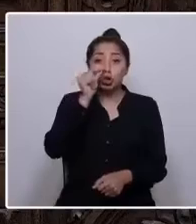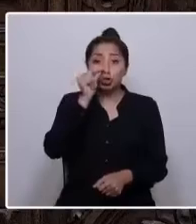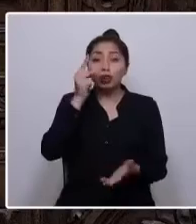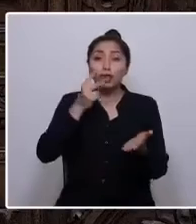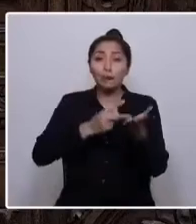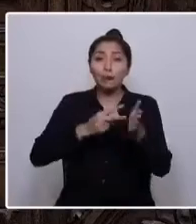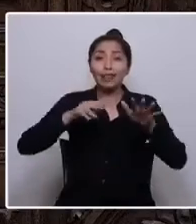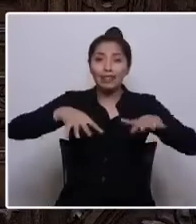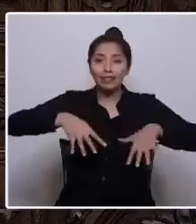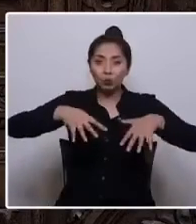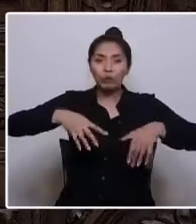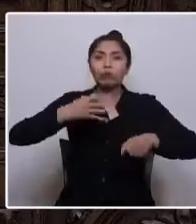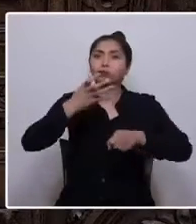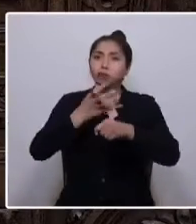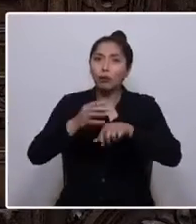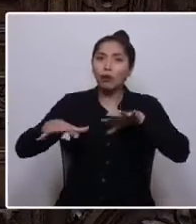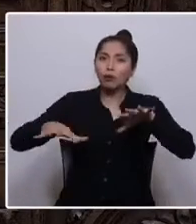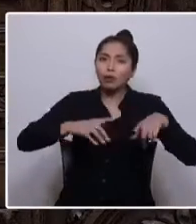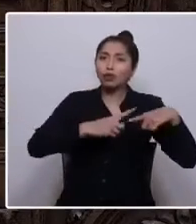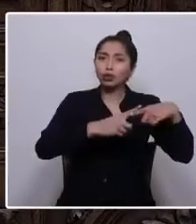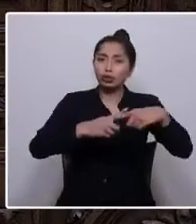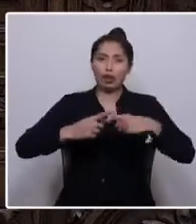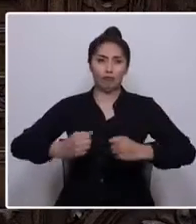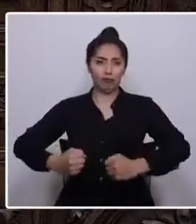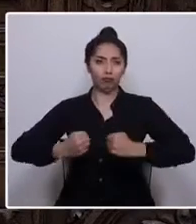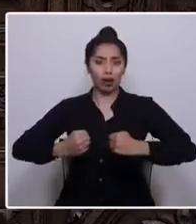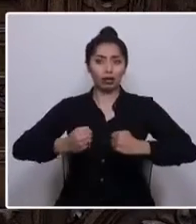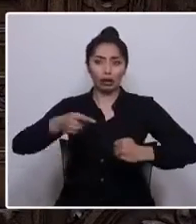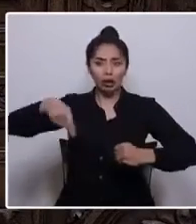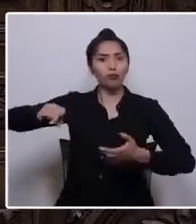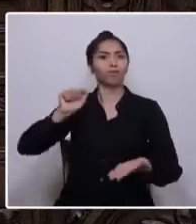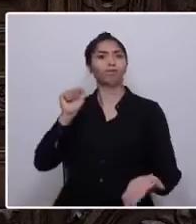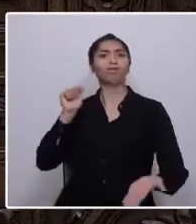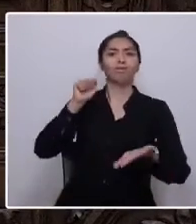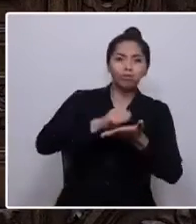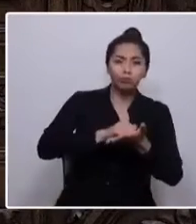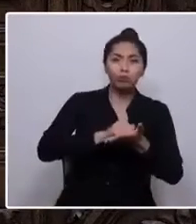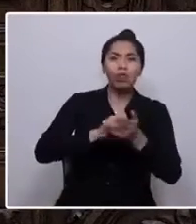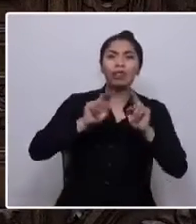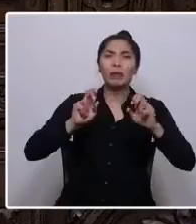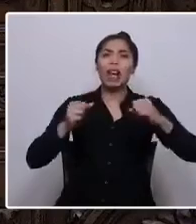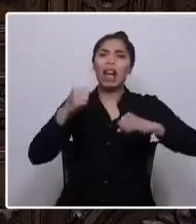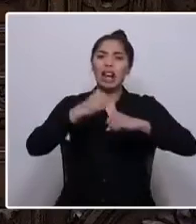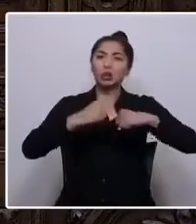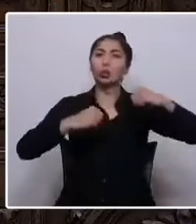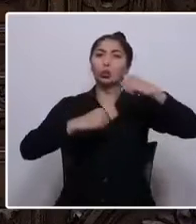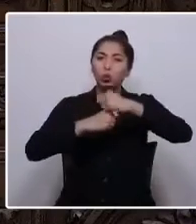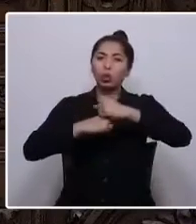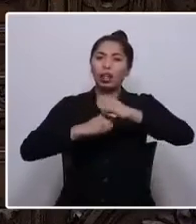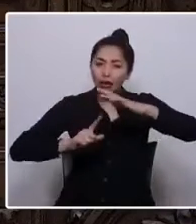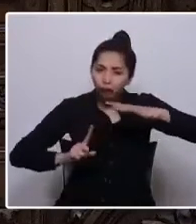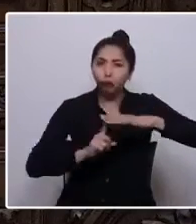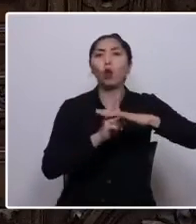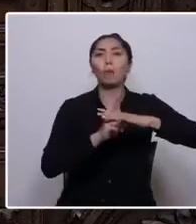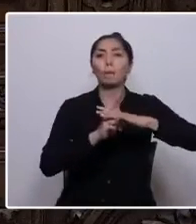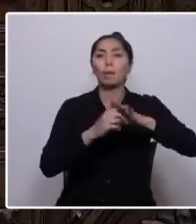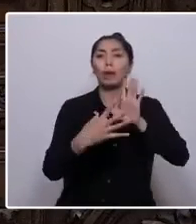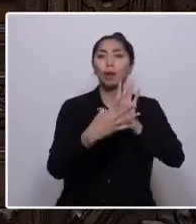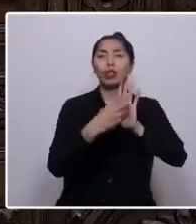un movimiento social de fuerza inusitada que reclama sobre las estructuras que fundan nuestro modelo de desarrollo.